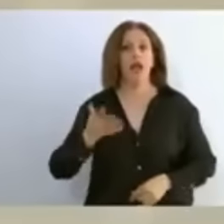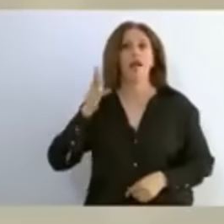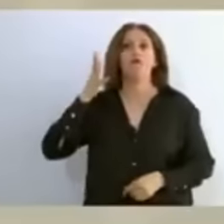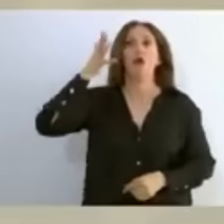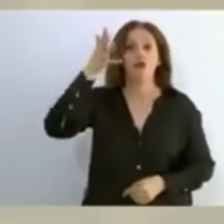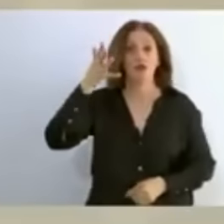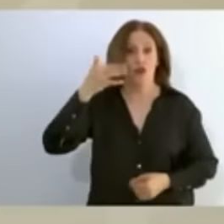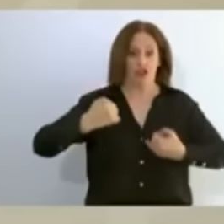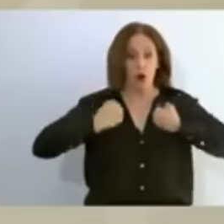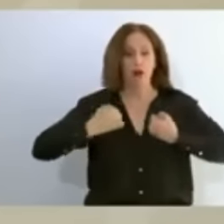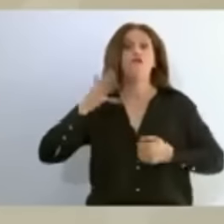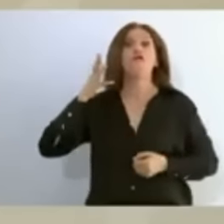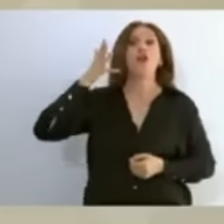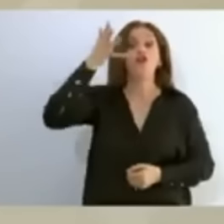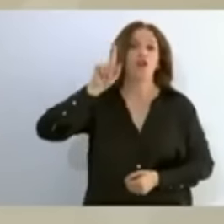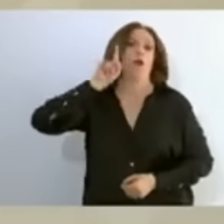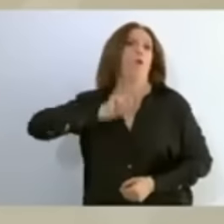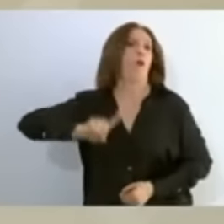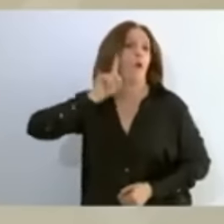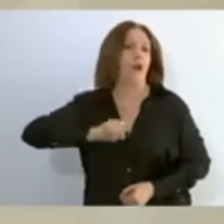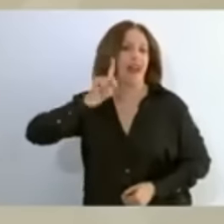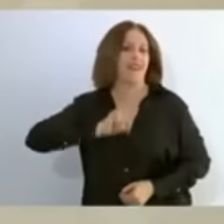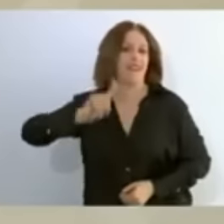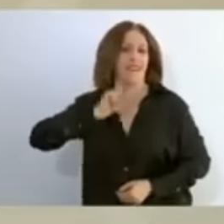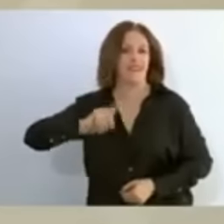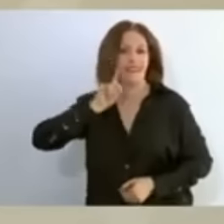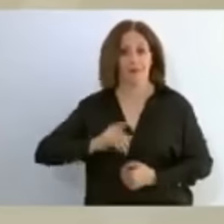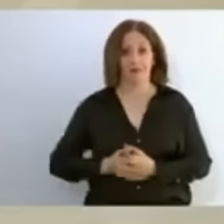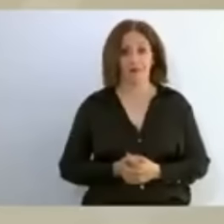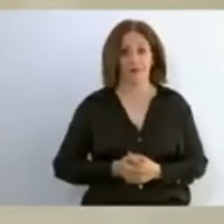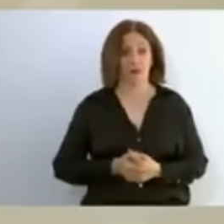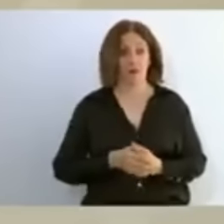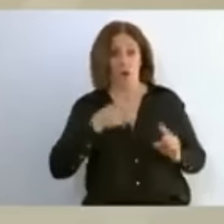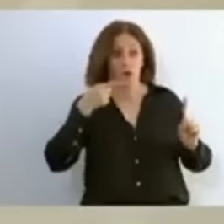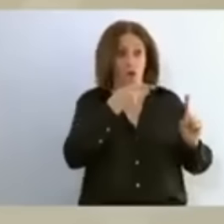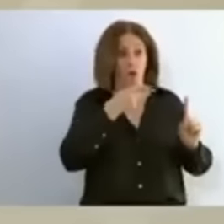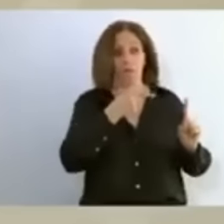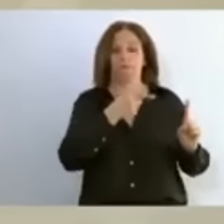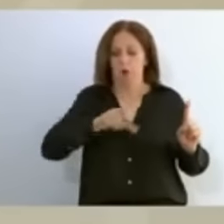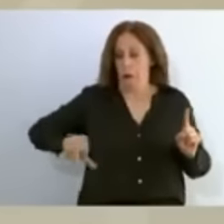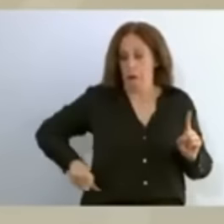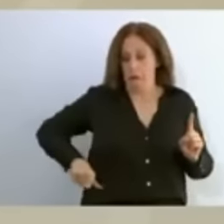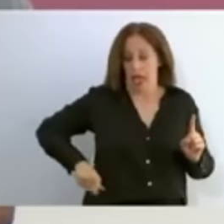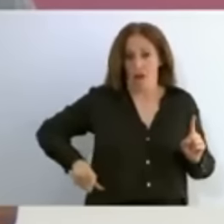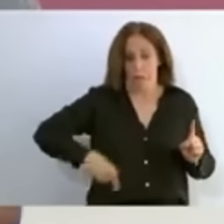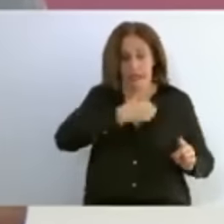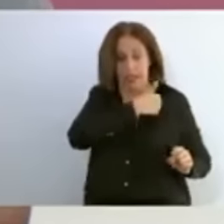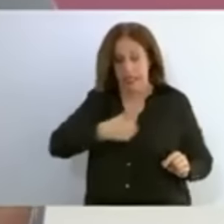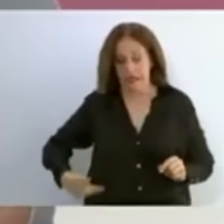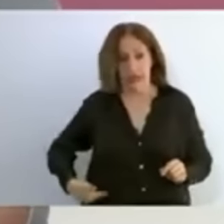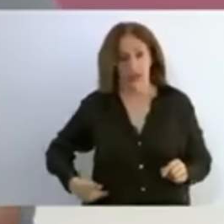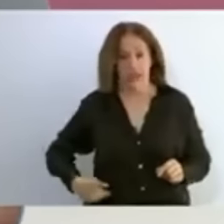mujer. Su gobierno no fue solo un sexenio más, tampoco